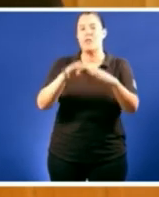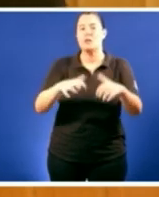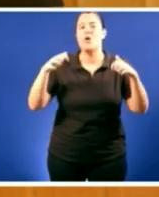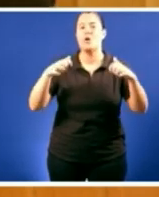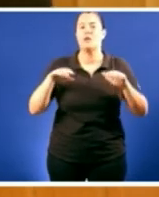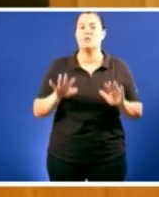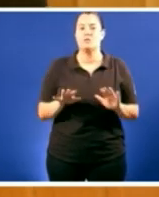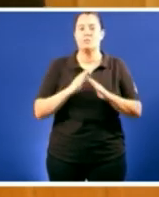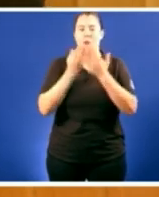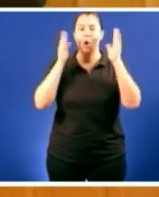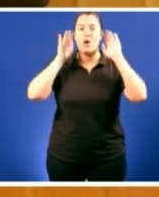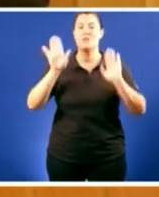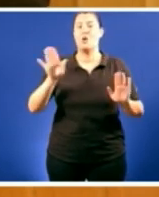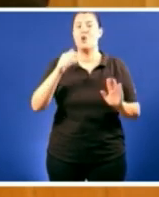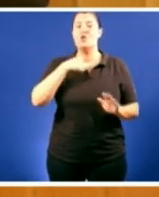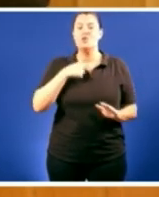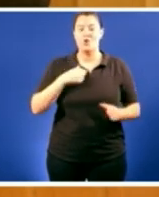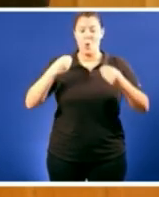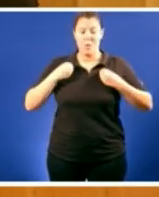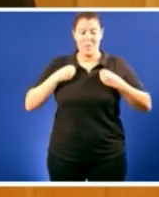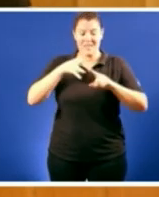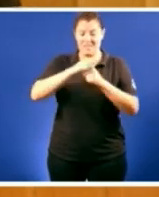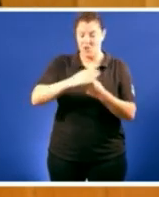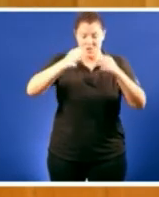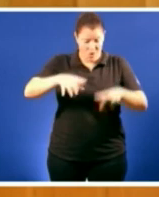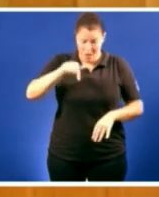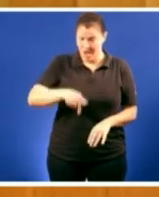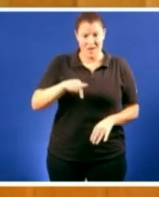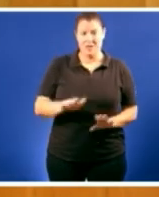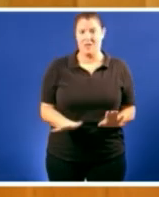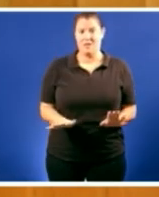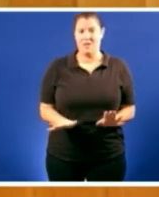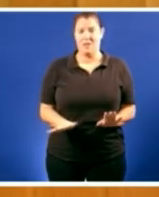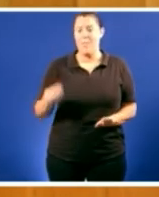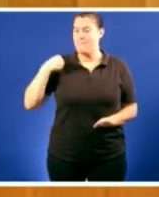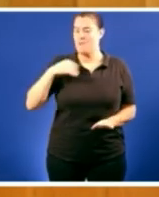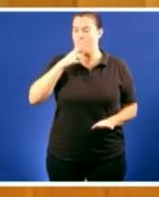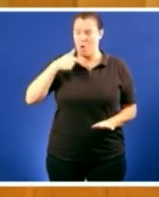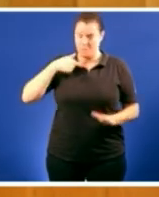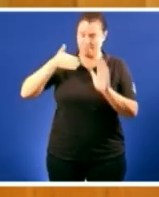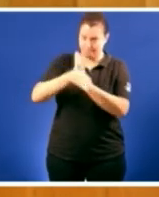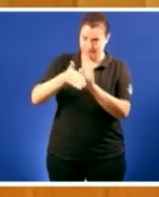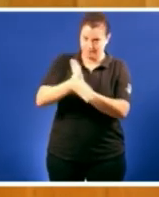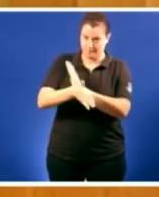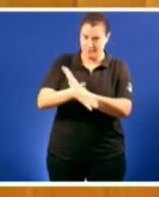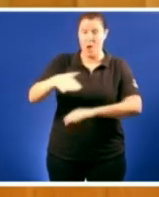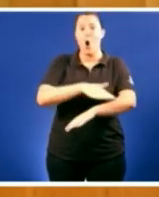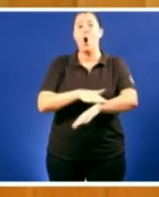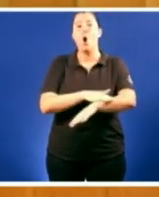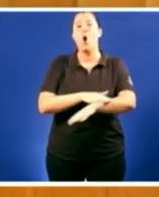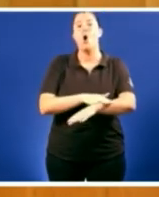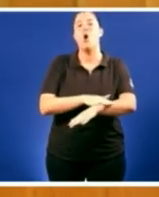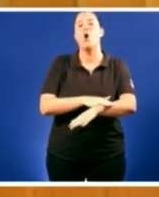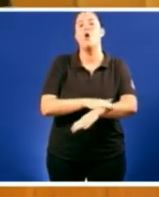mire situacións como esta situación como esta outra que llevou a describir goberno zapatero